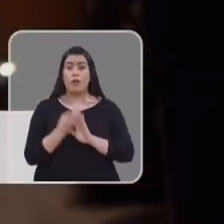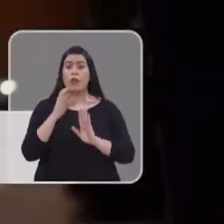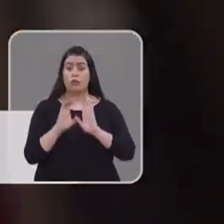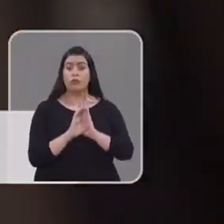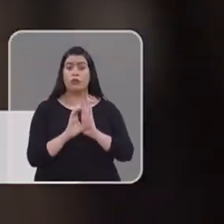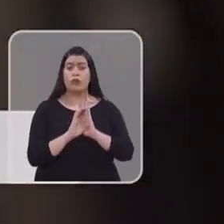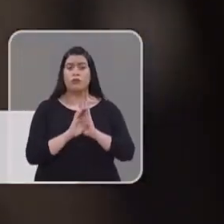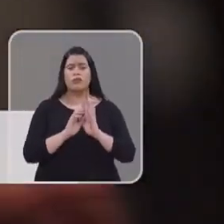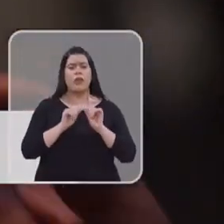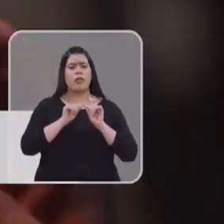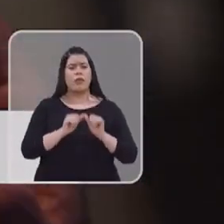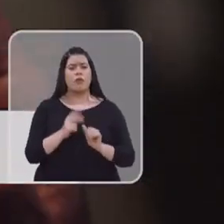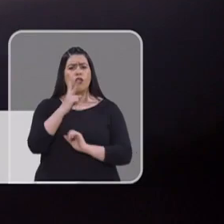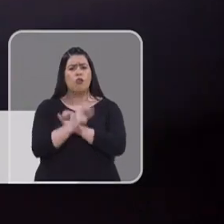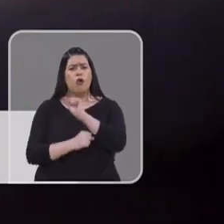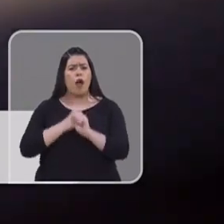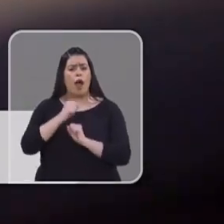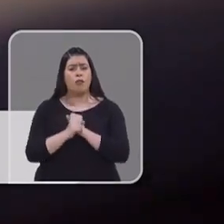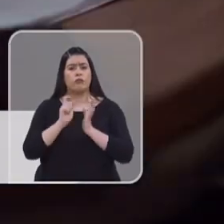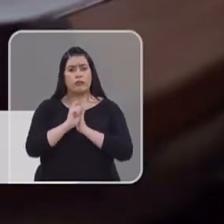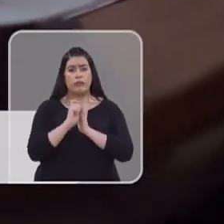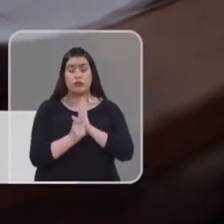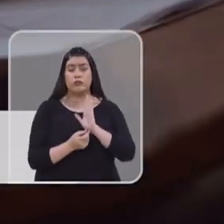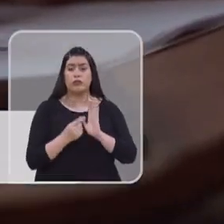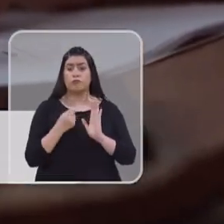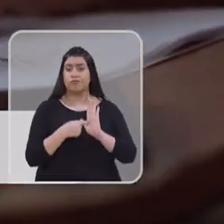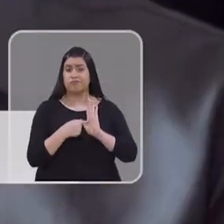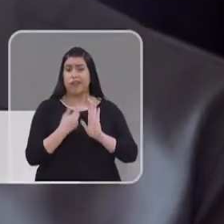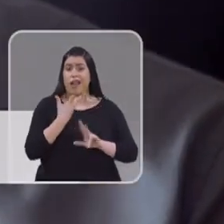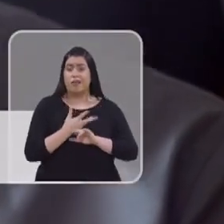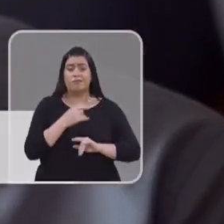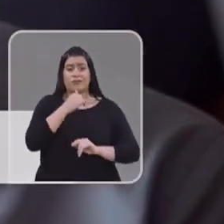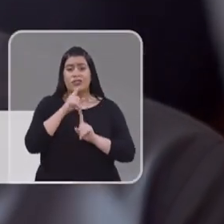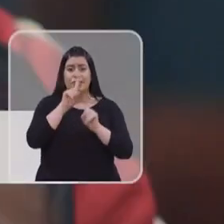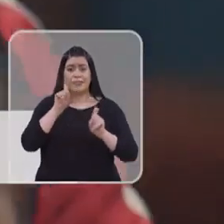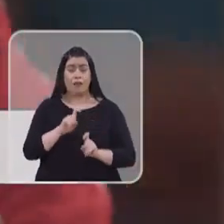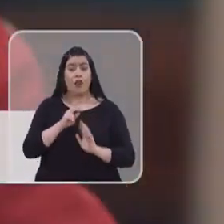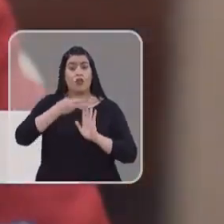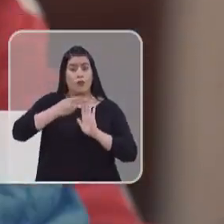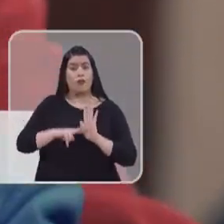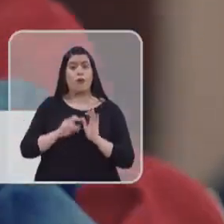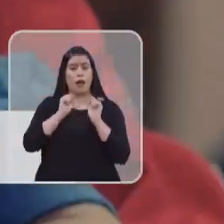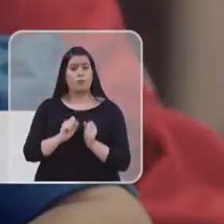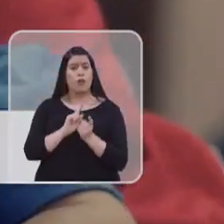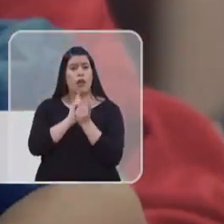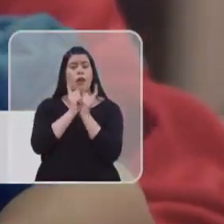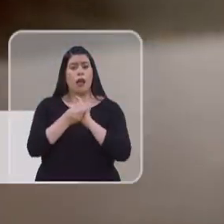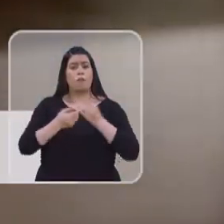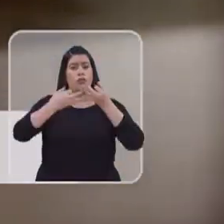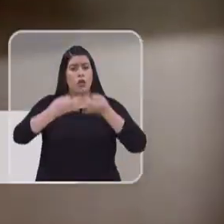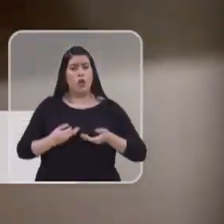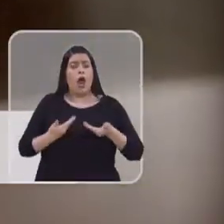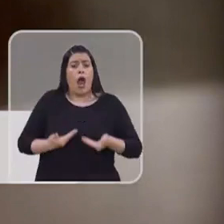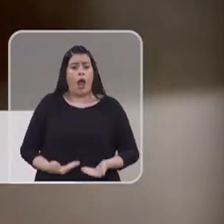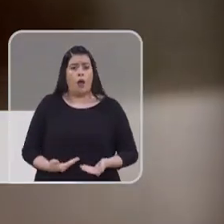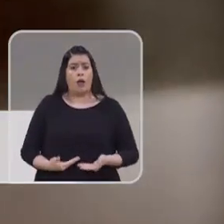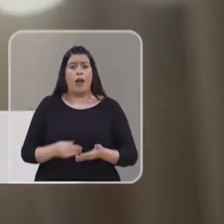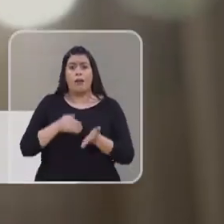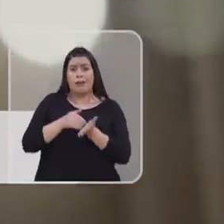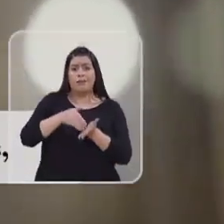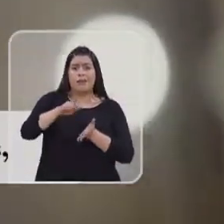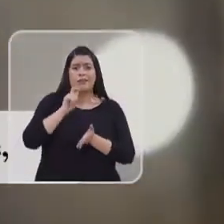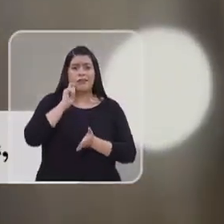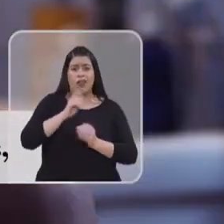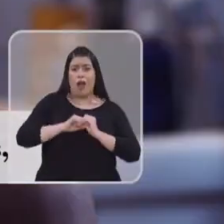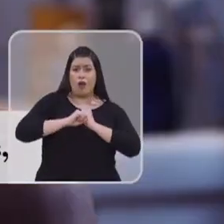Una nueva constitución demora dos años en ser escrita y su contenido es incierto. Mientras que con reformas se pueden hacer cambios, seguros y